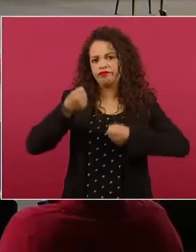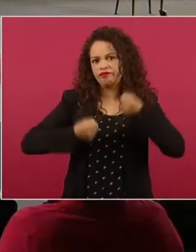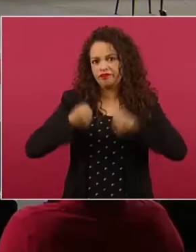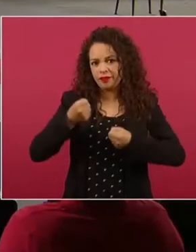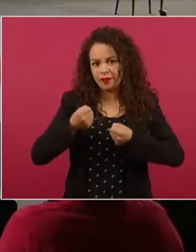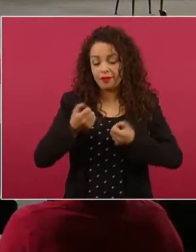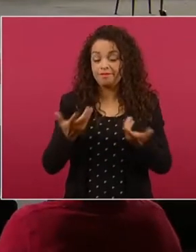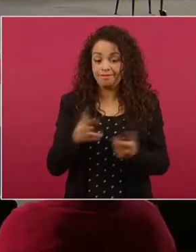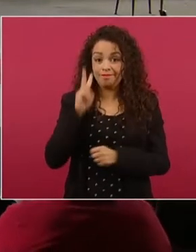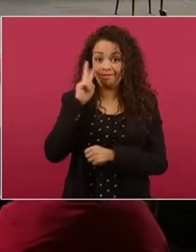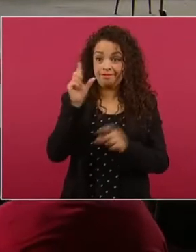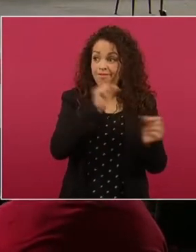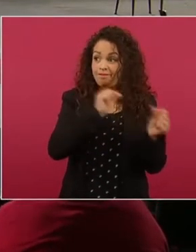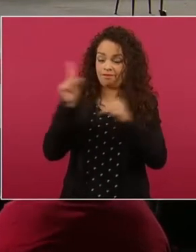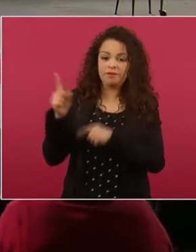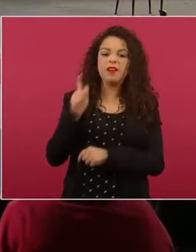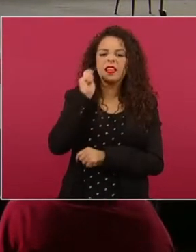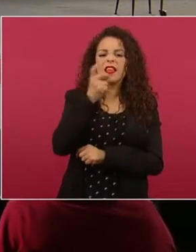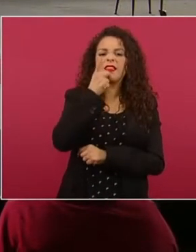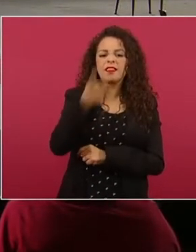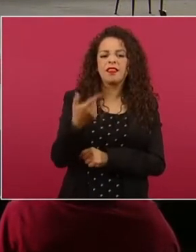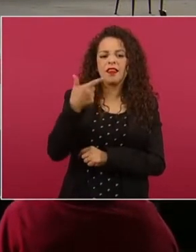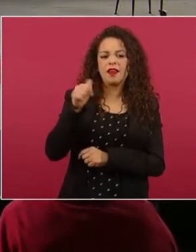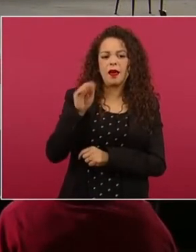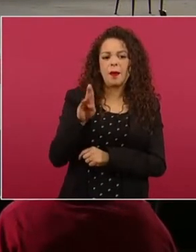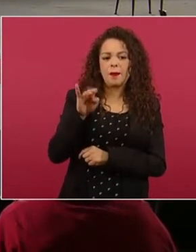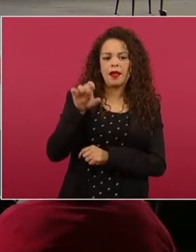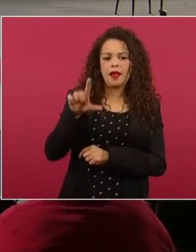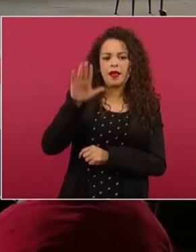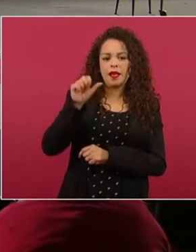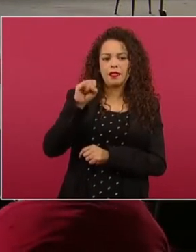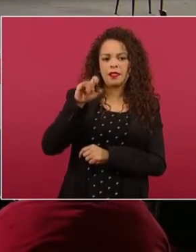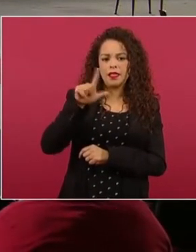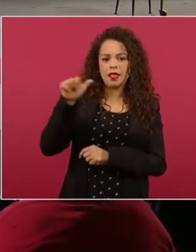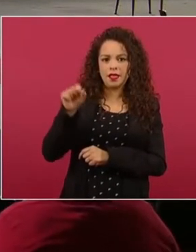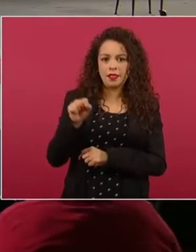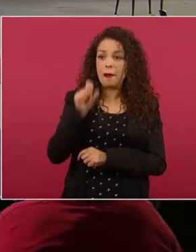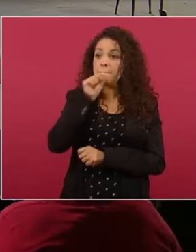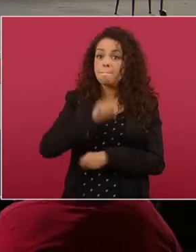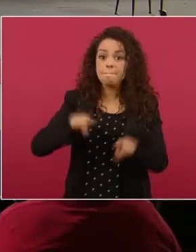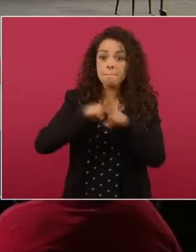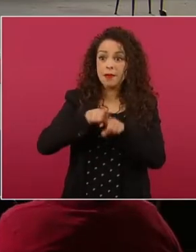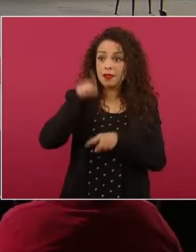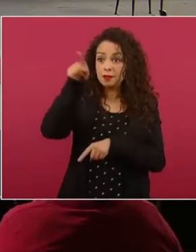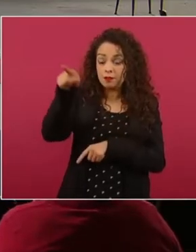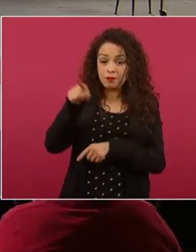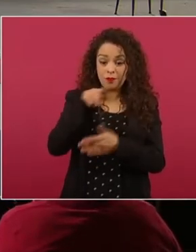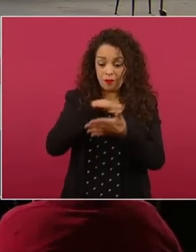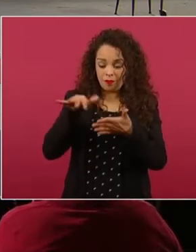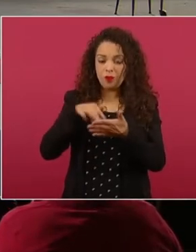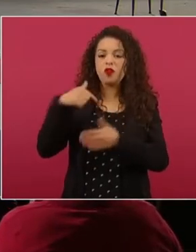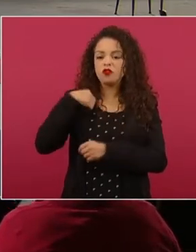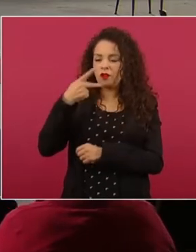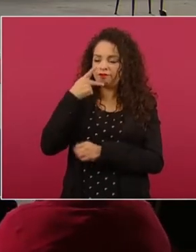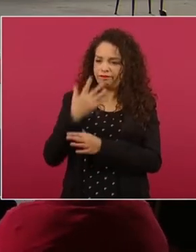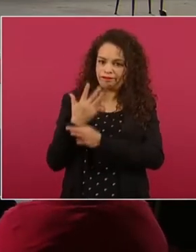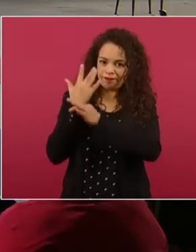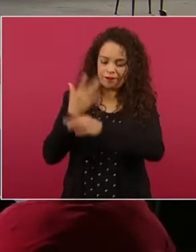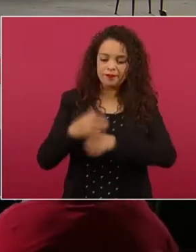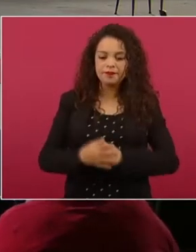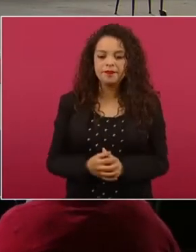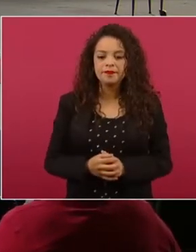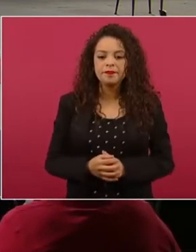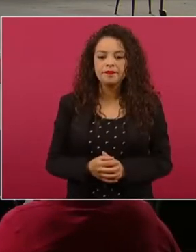lo que dice Gabriel Casillas y lo vamos a repetir. Contrario a lo que se ha dicho,